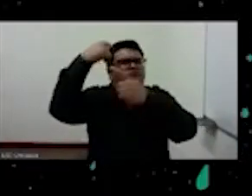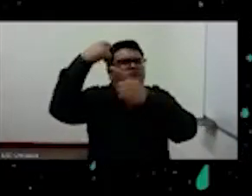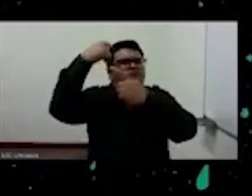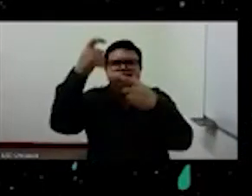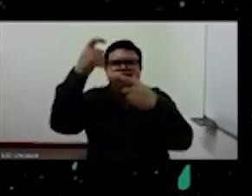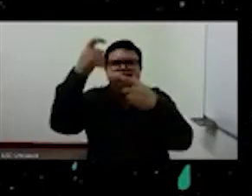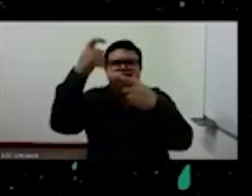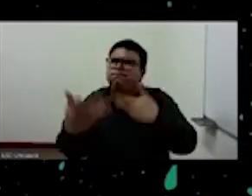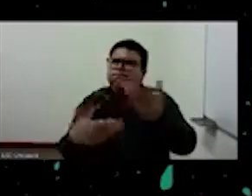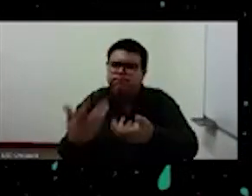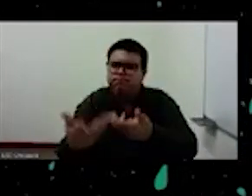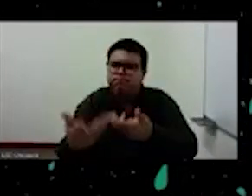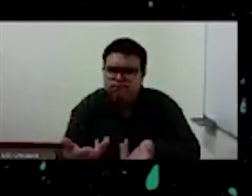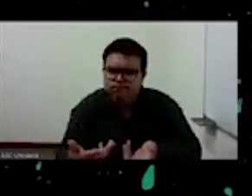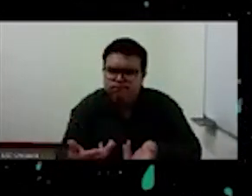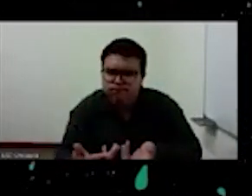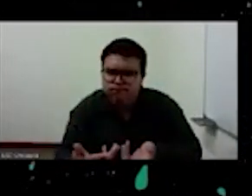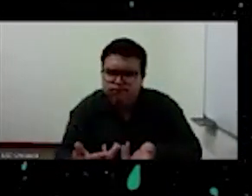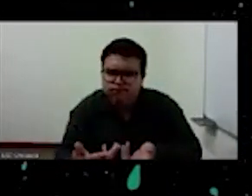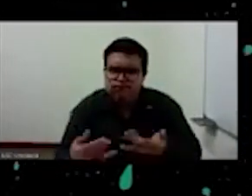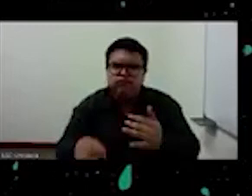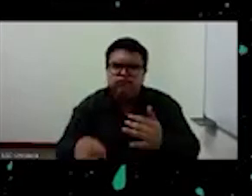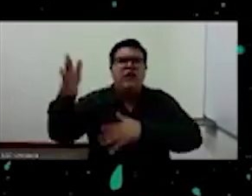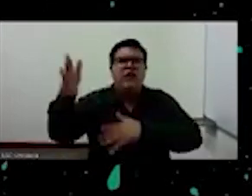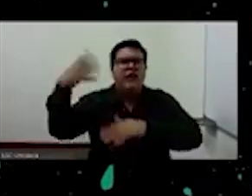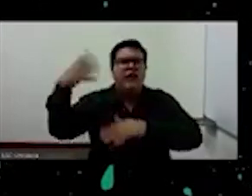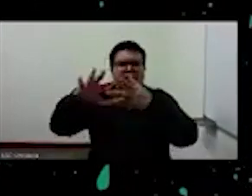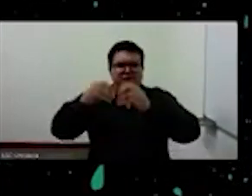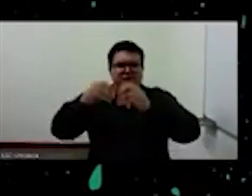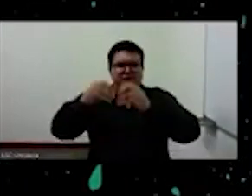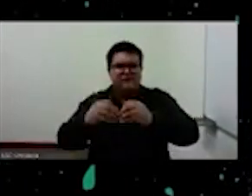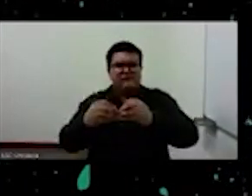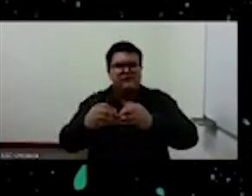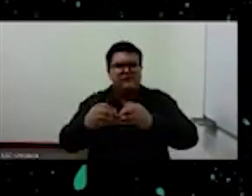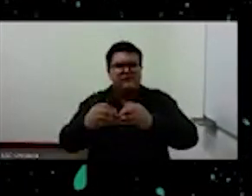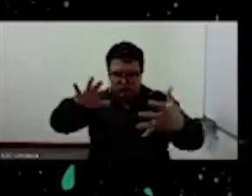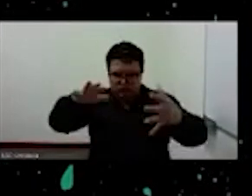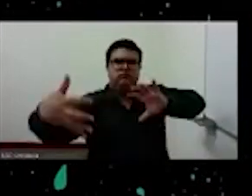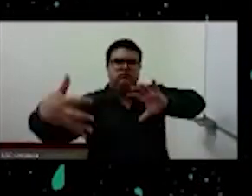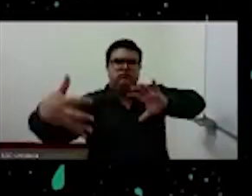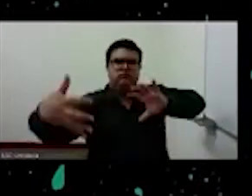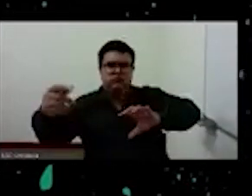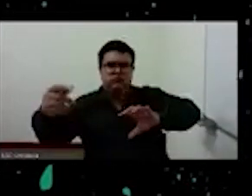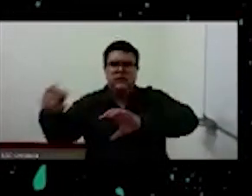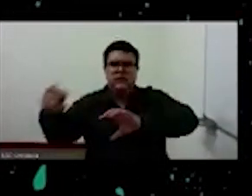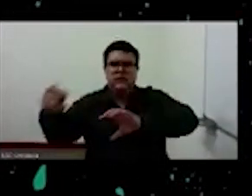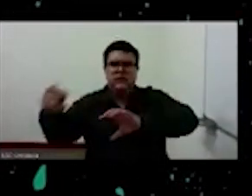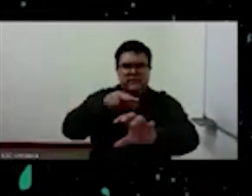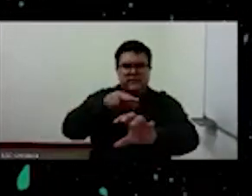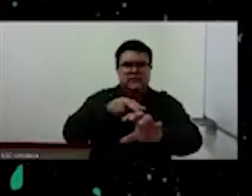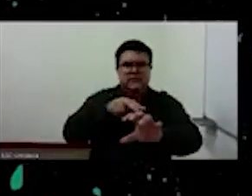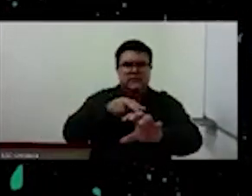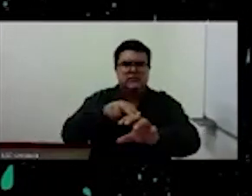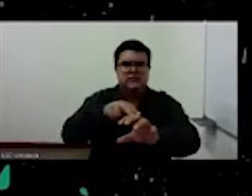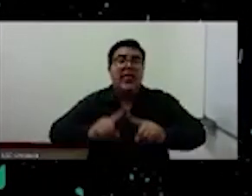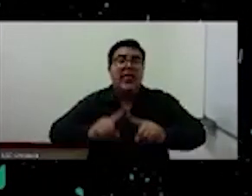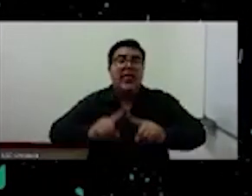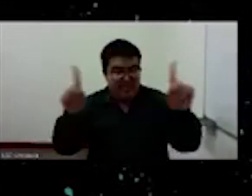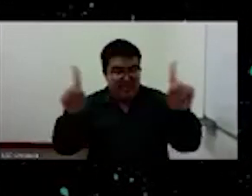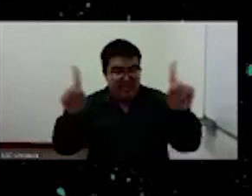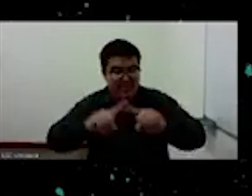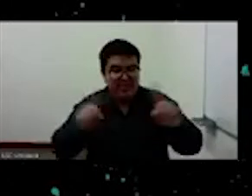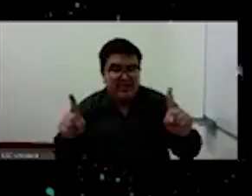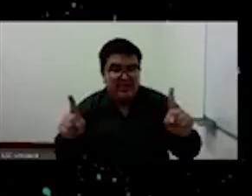Pico, de la mirándola, pero del otro lado hay una referencia no